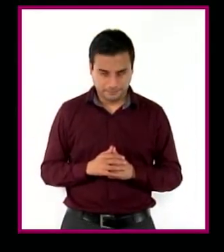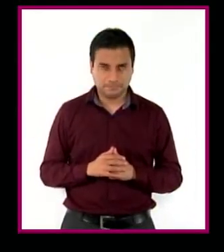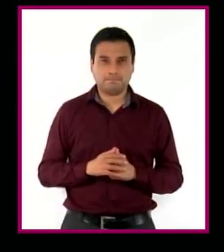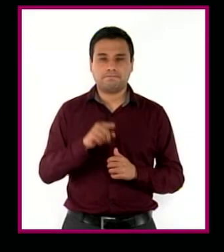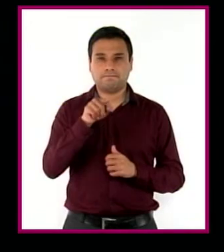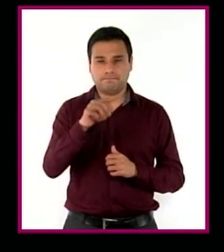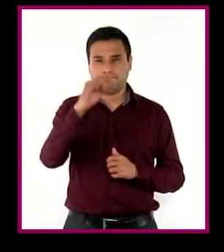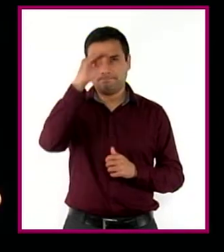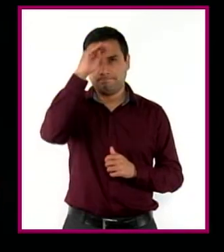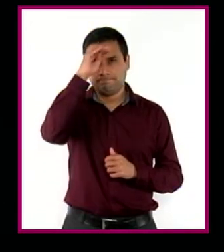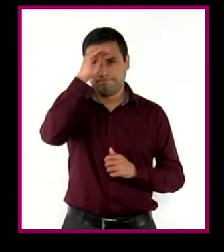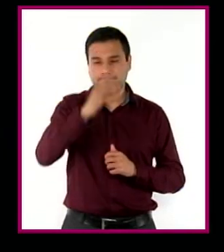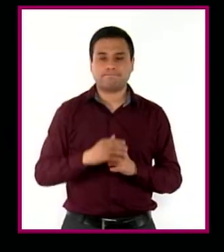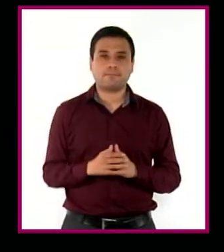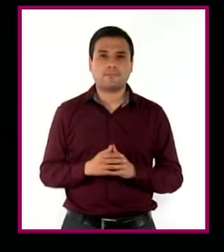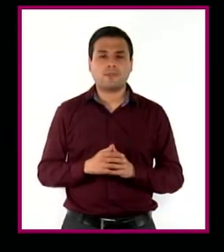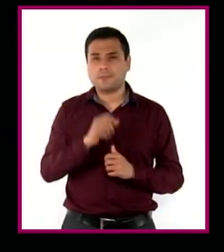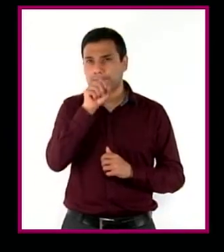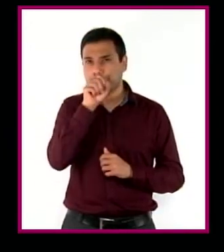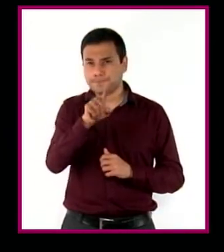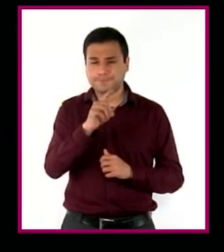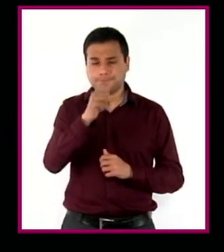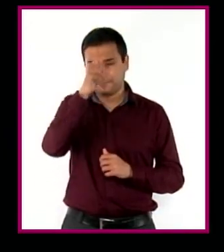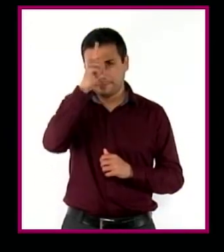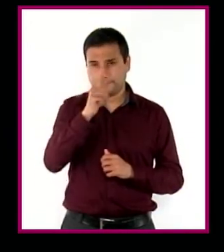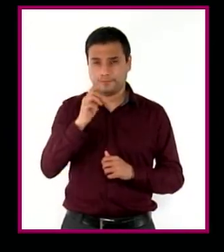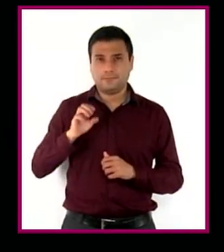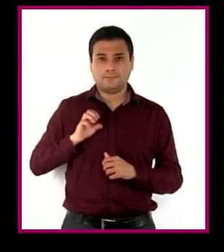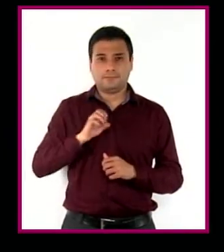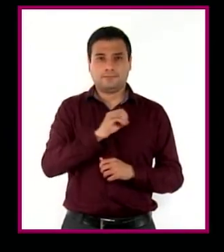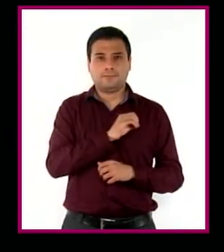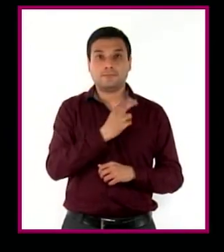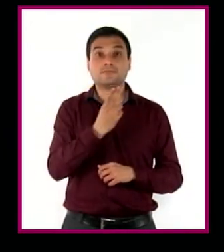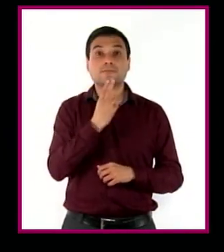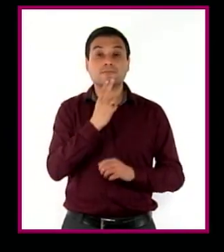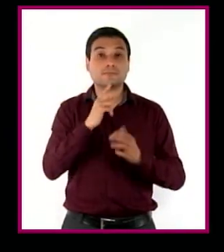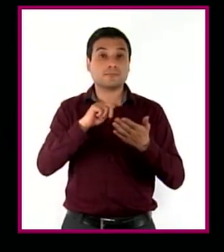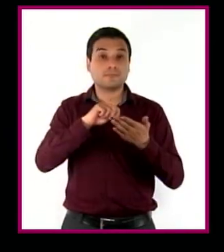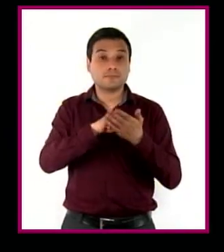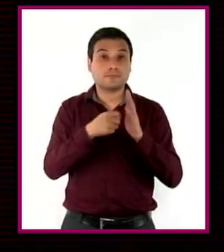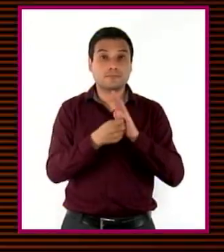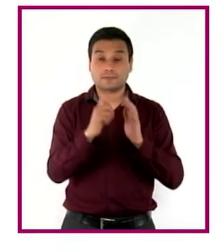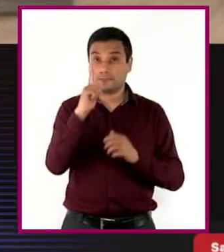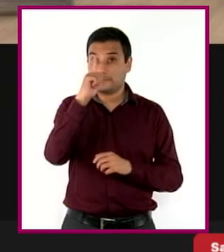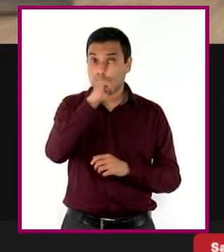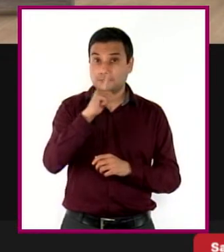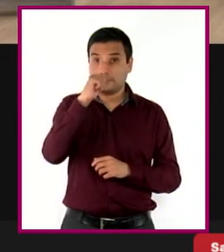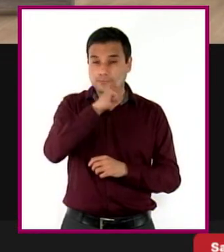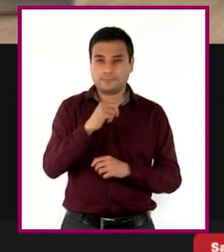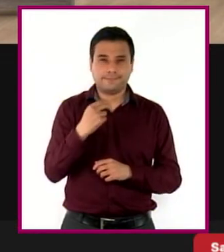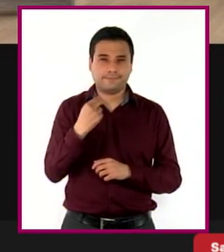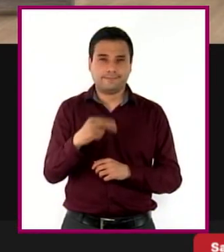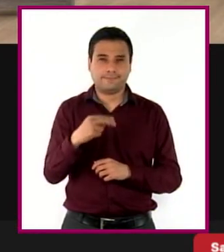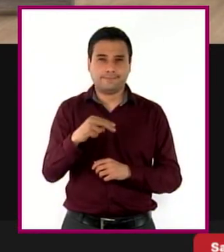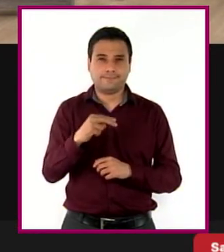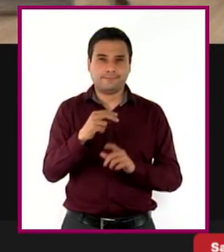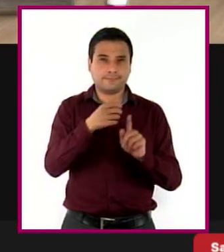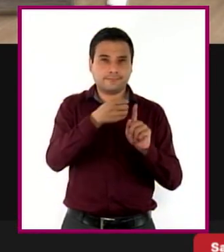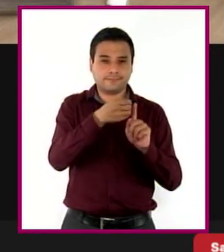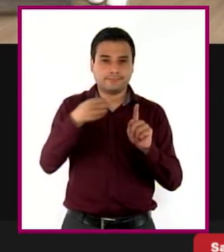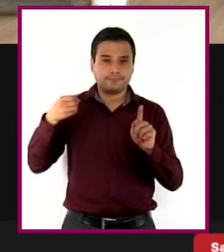hoy Luna y Emiliano aplicaron una técnica de lenguaje llamada discurso. Primero